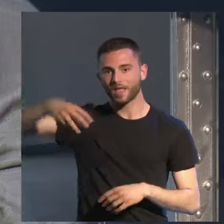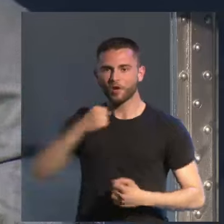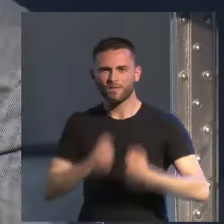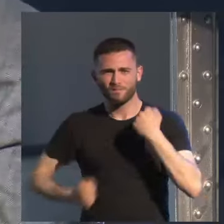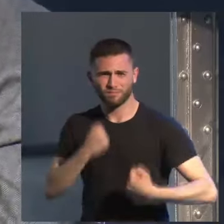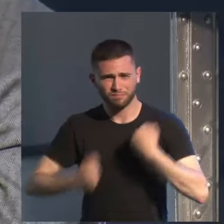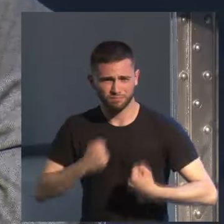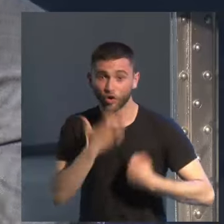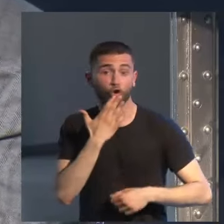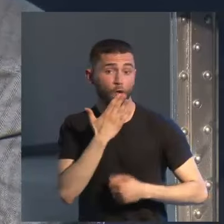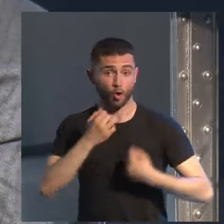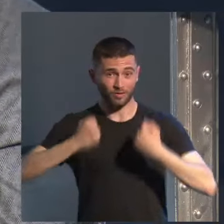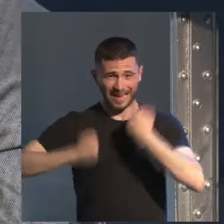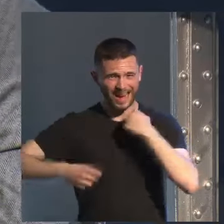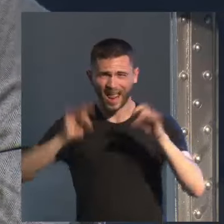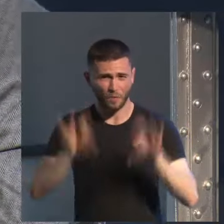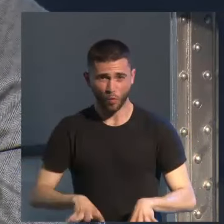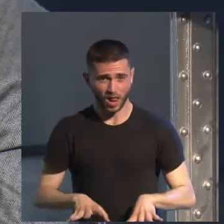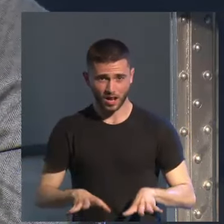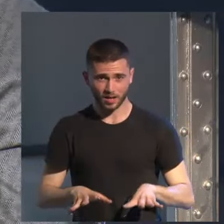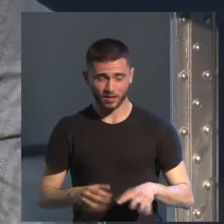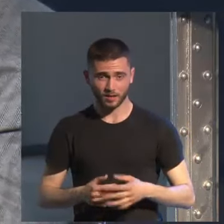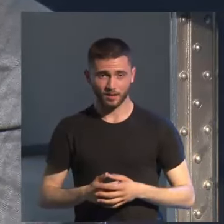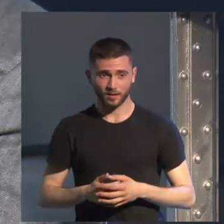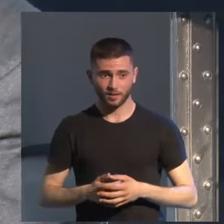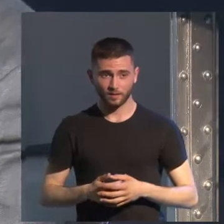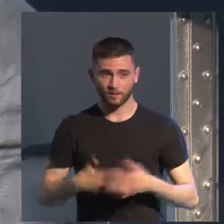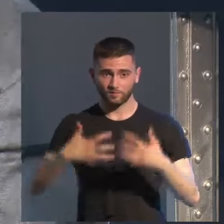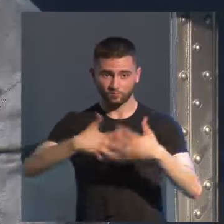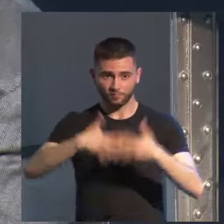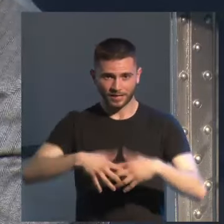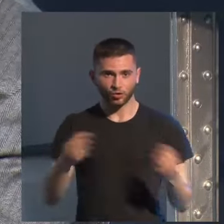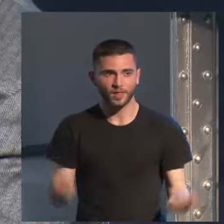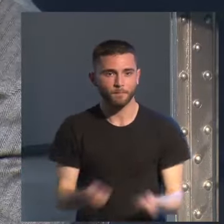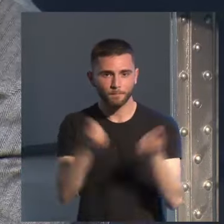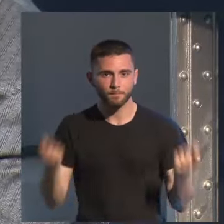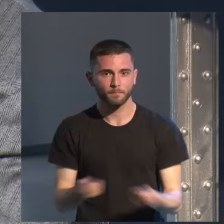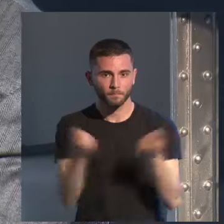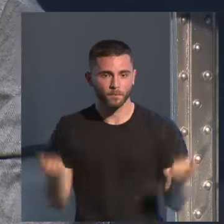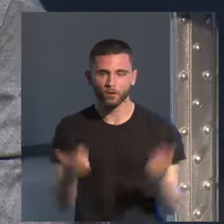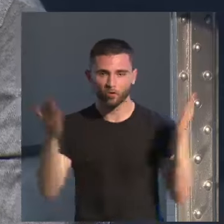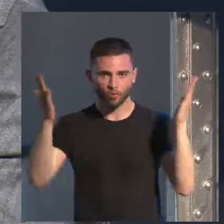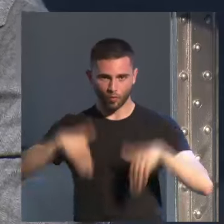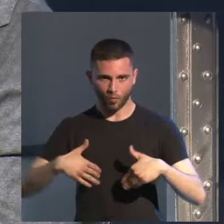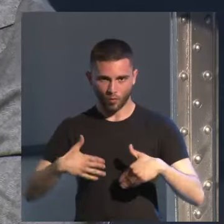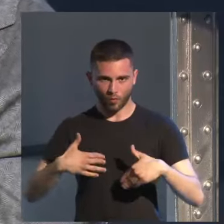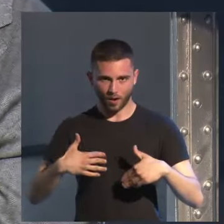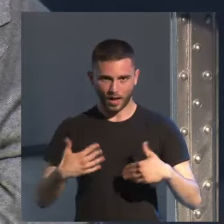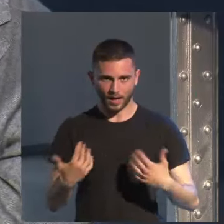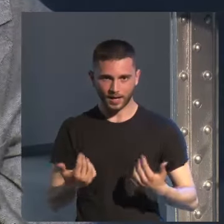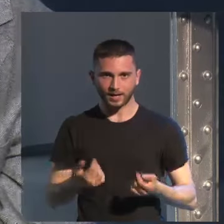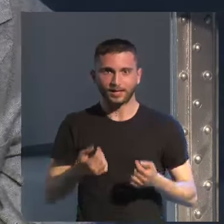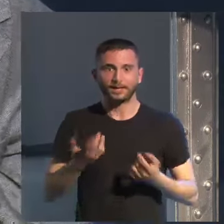a la meta. No tenemos un aparato de promoción interno que